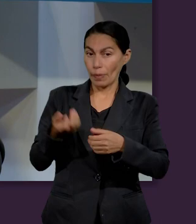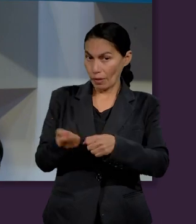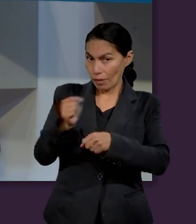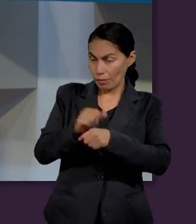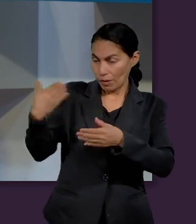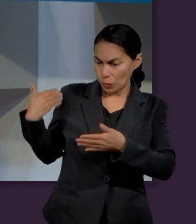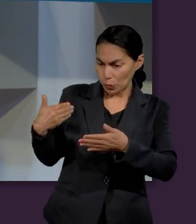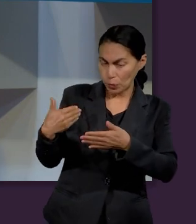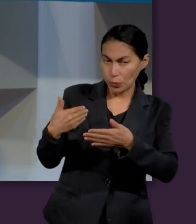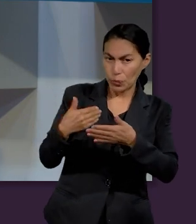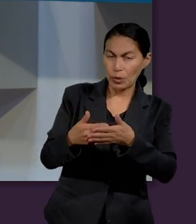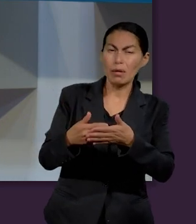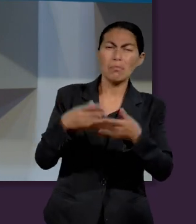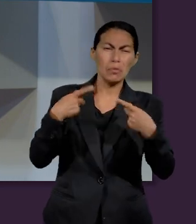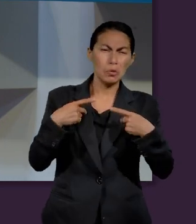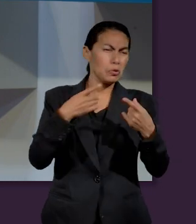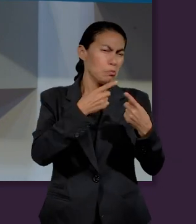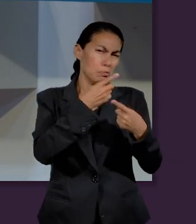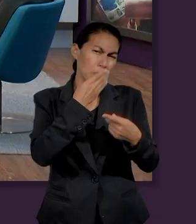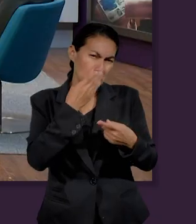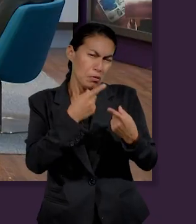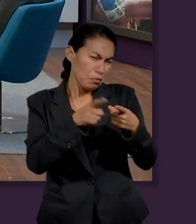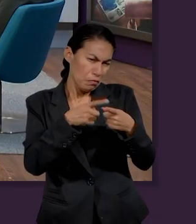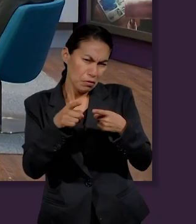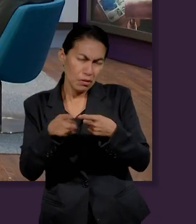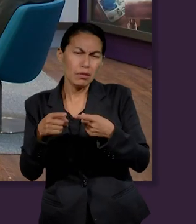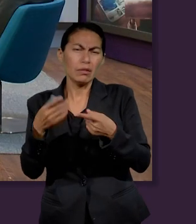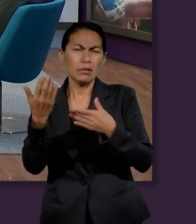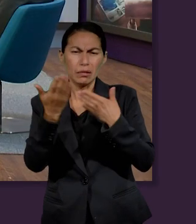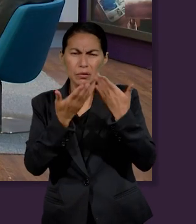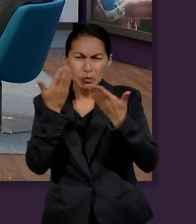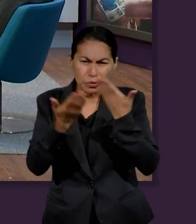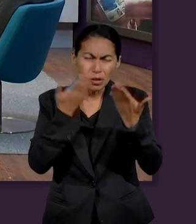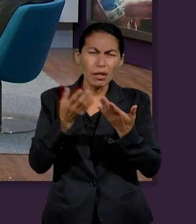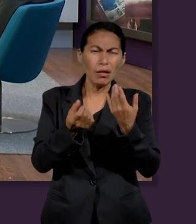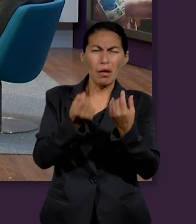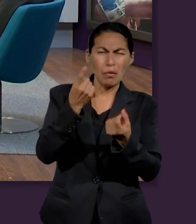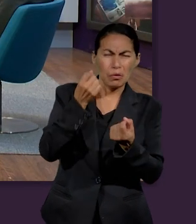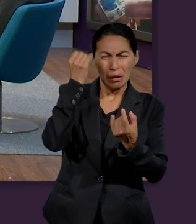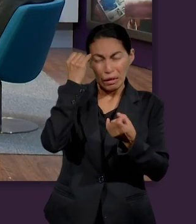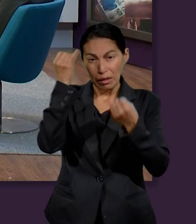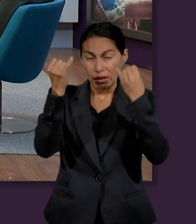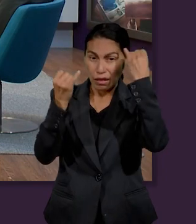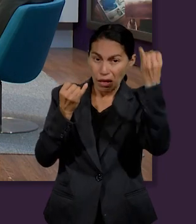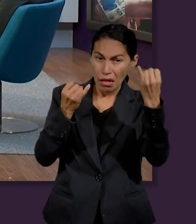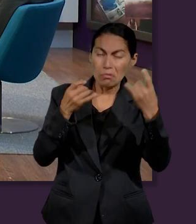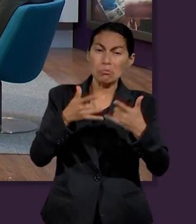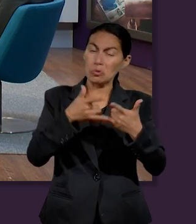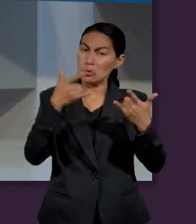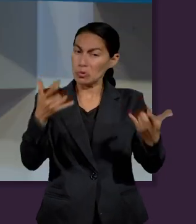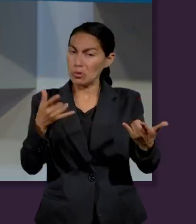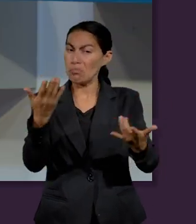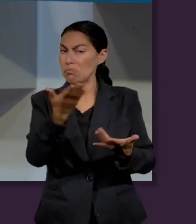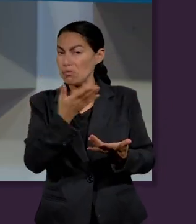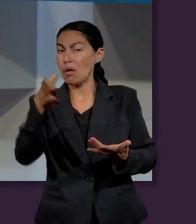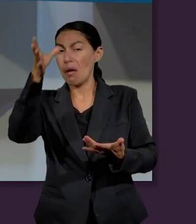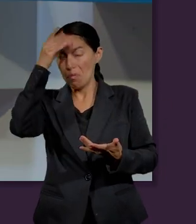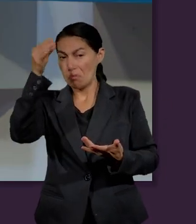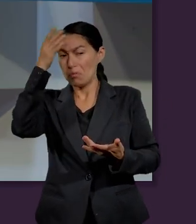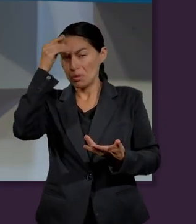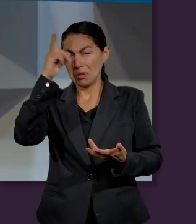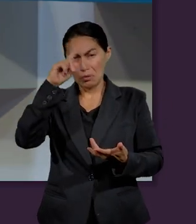muy importante. durante esta semana vimos algunos personajes bastante interesantes que nos arrojan ideas,